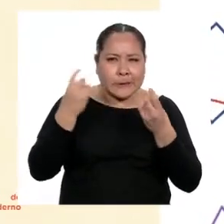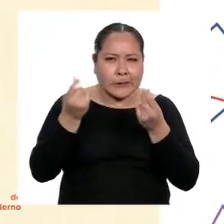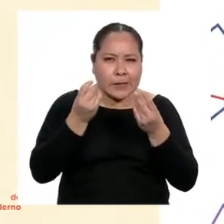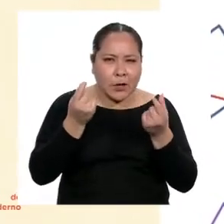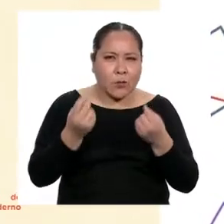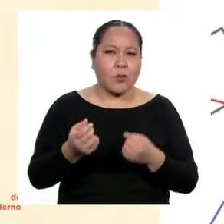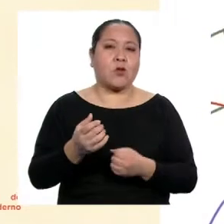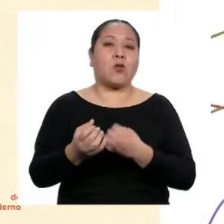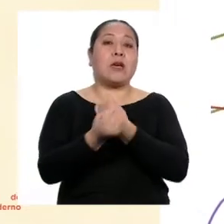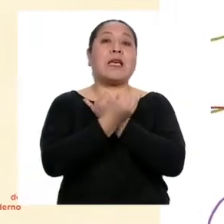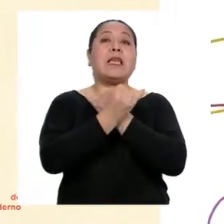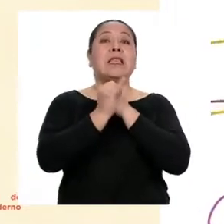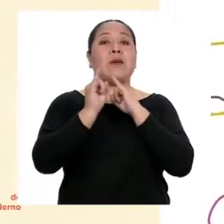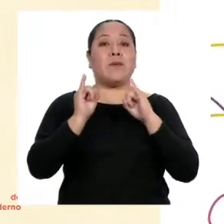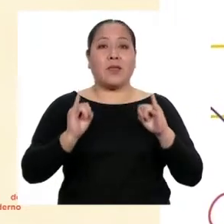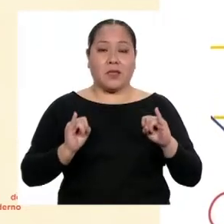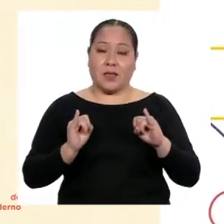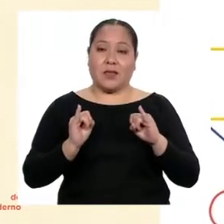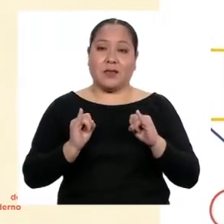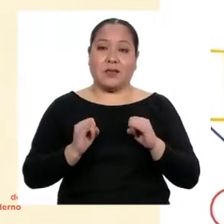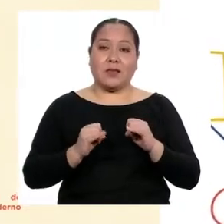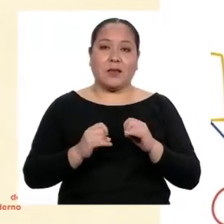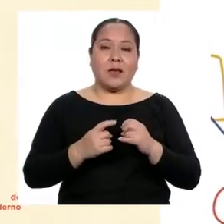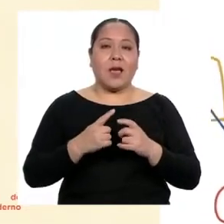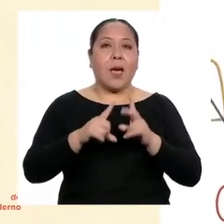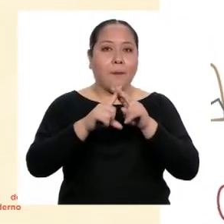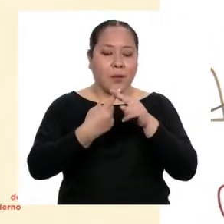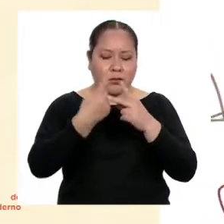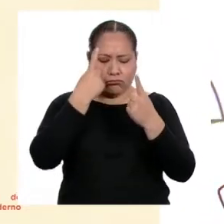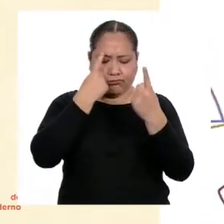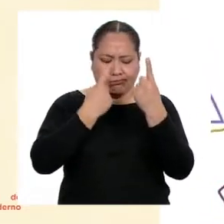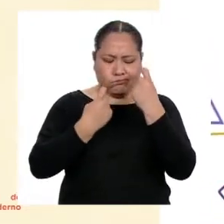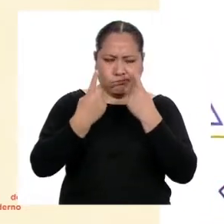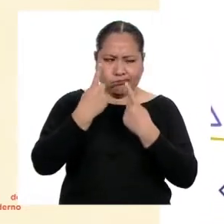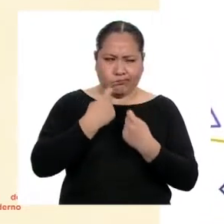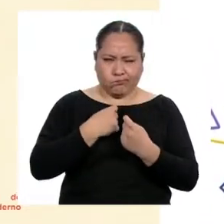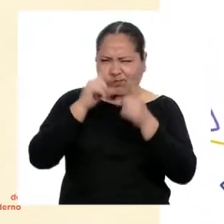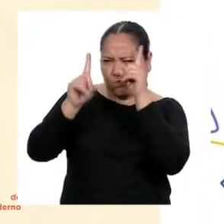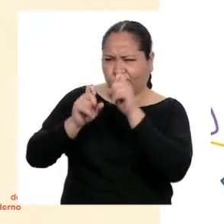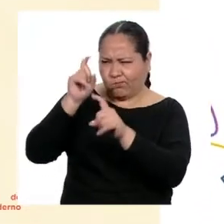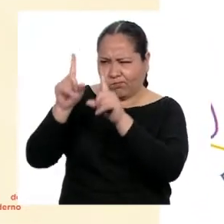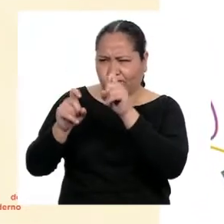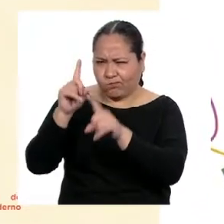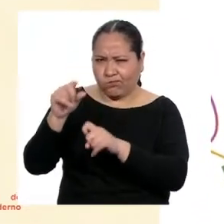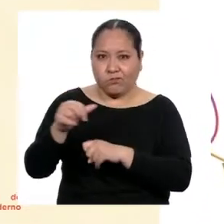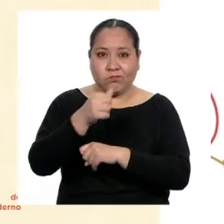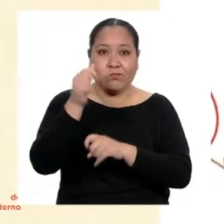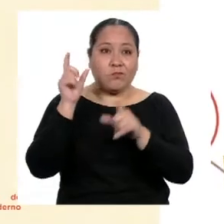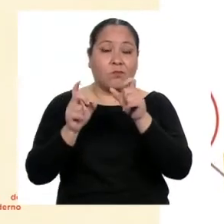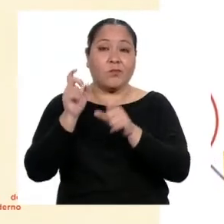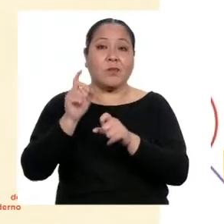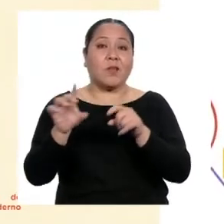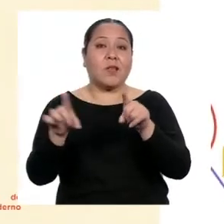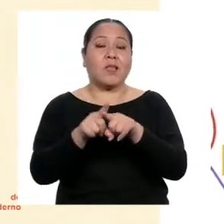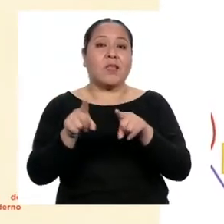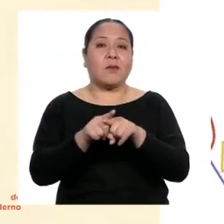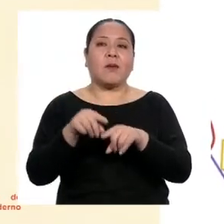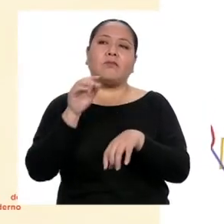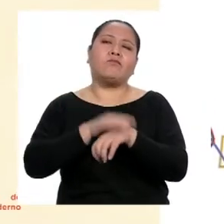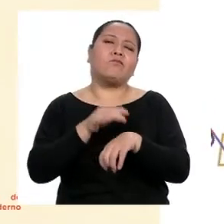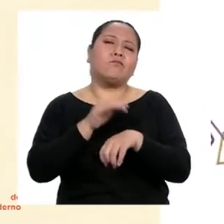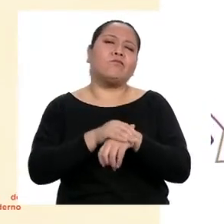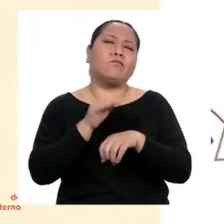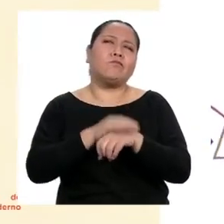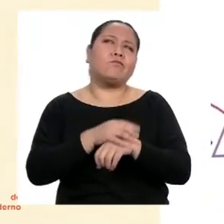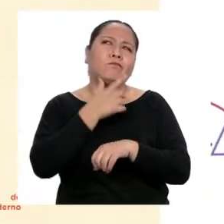independencia. Comienzan a autocuestionarse y a cuestionar a las demás personas, así como a advertir las